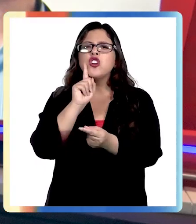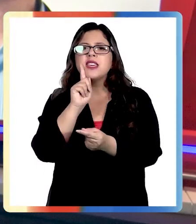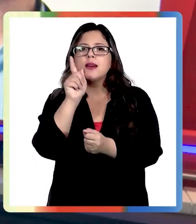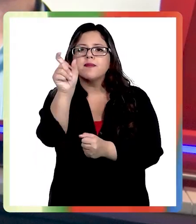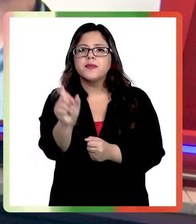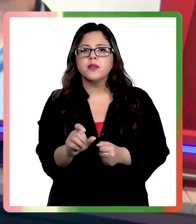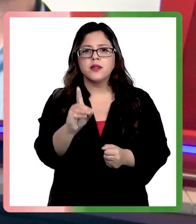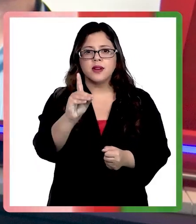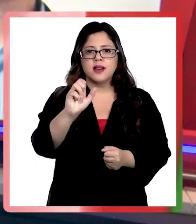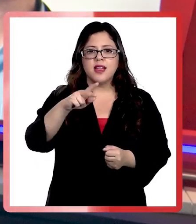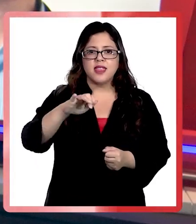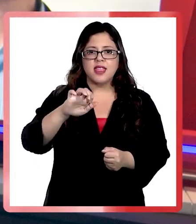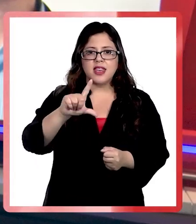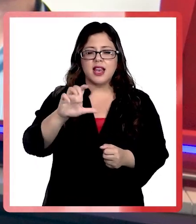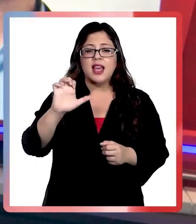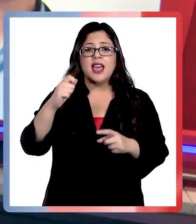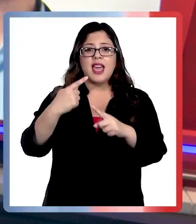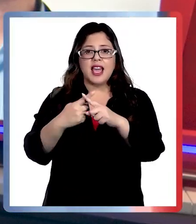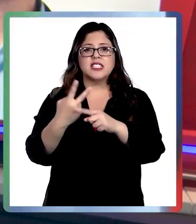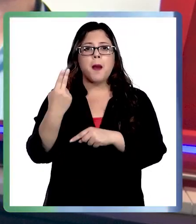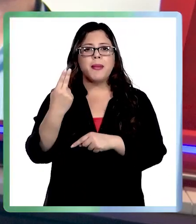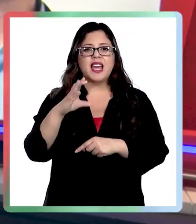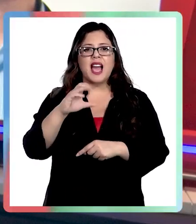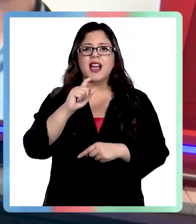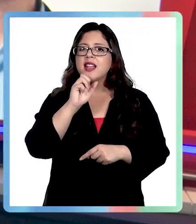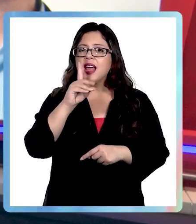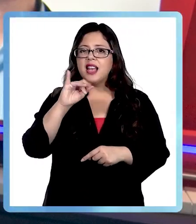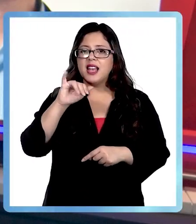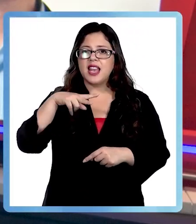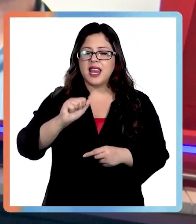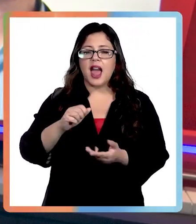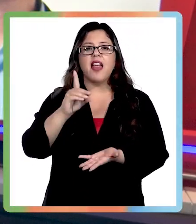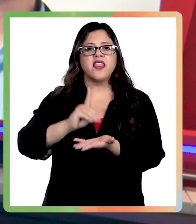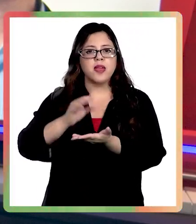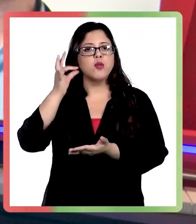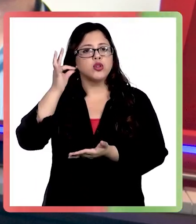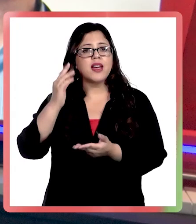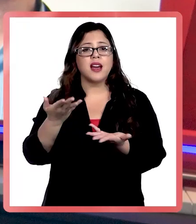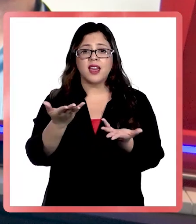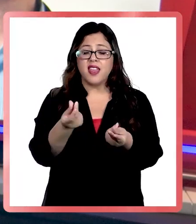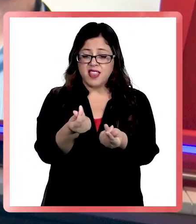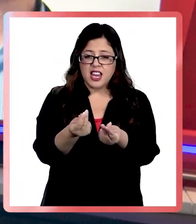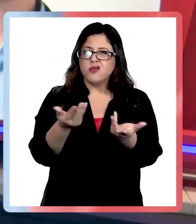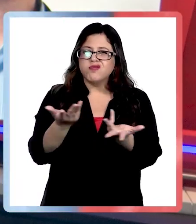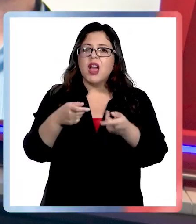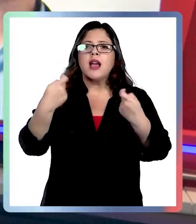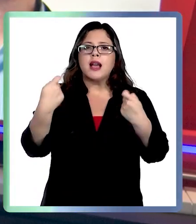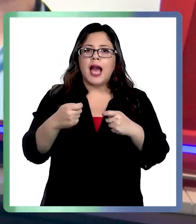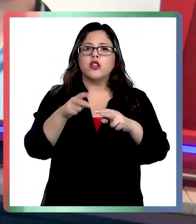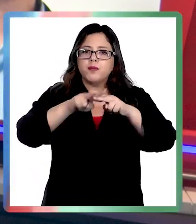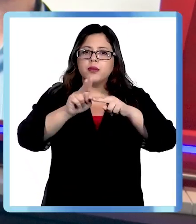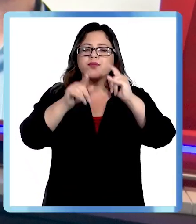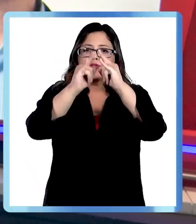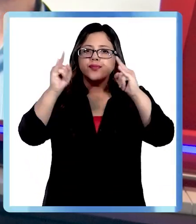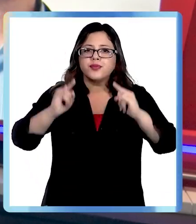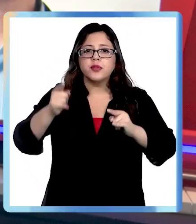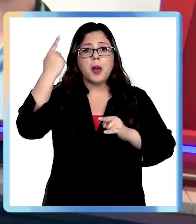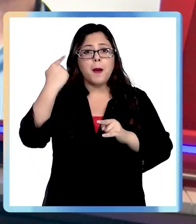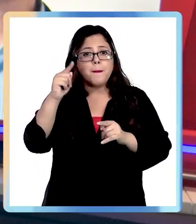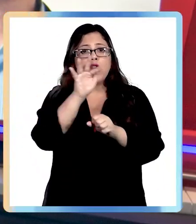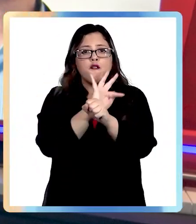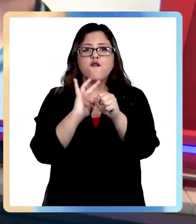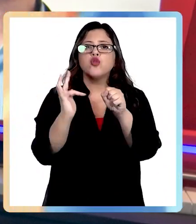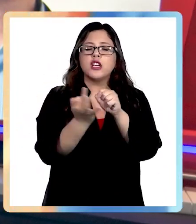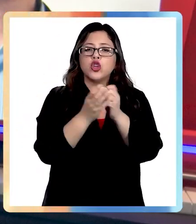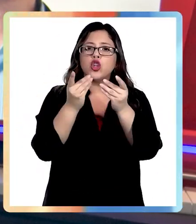hasta ese momento pareja de la diputada Catalina Pérez. El dinero debía ser invertido en mejorar campamentos, pero la Fundación Democracia Viva tenía